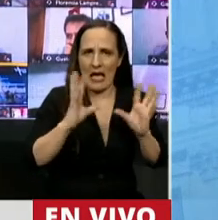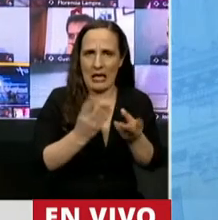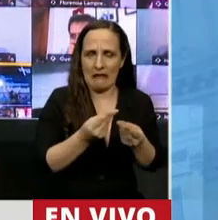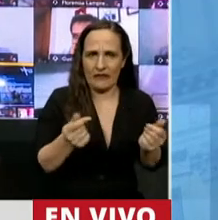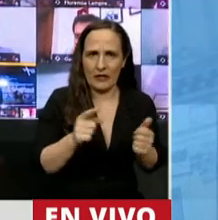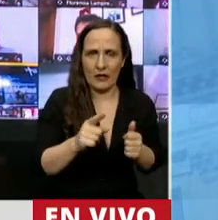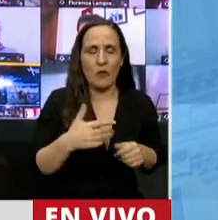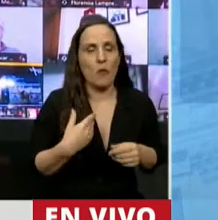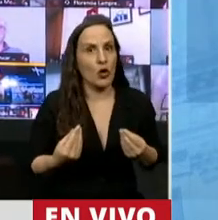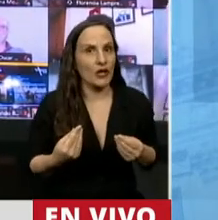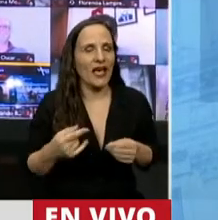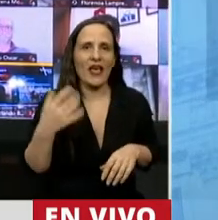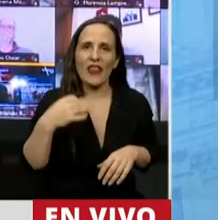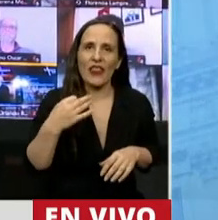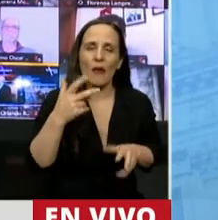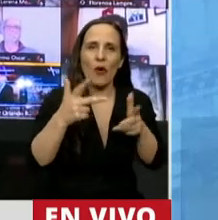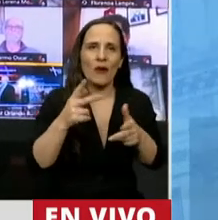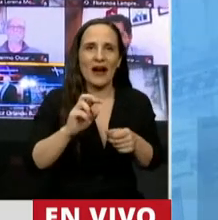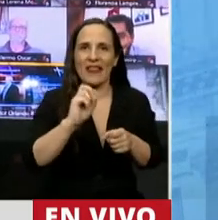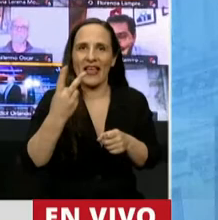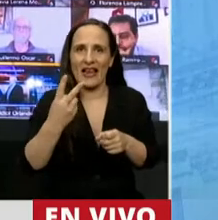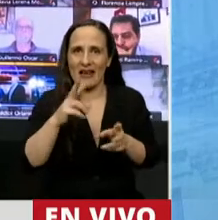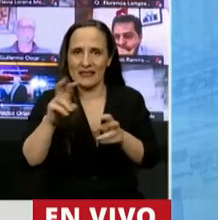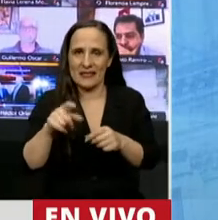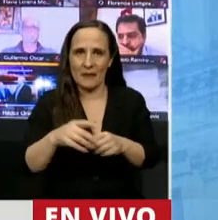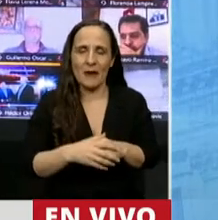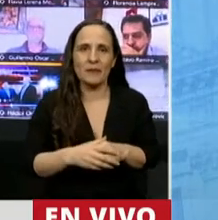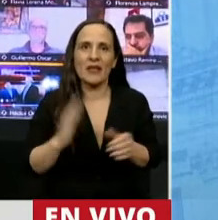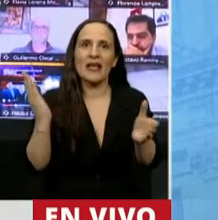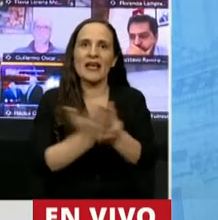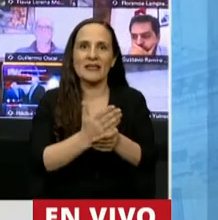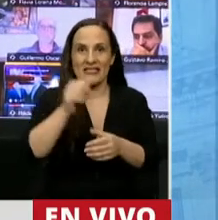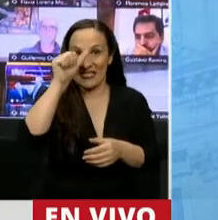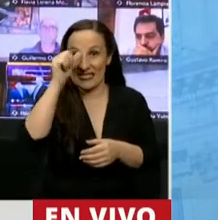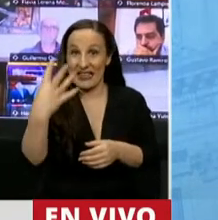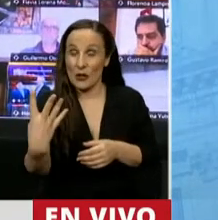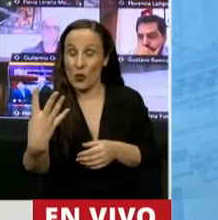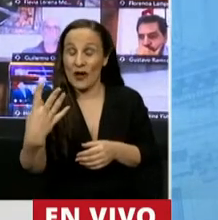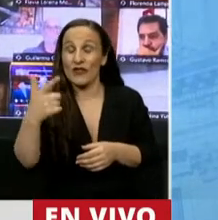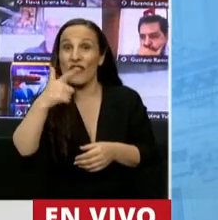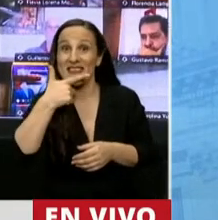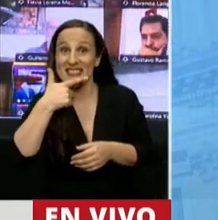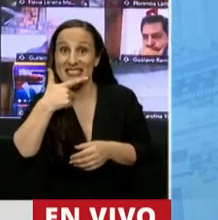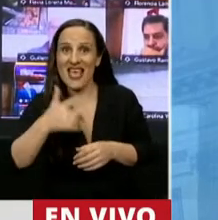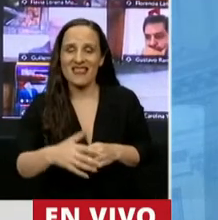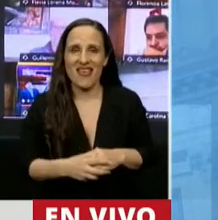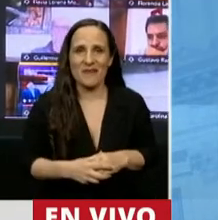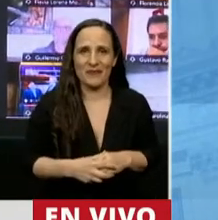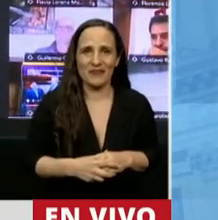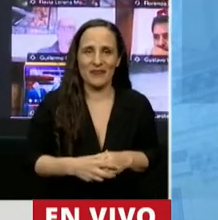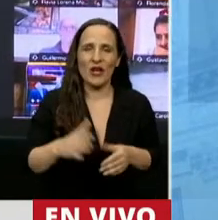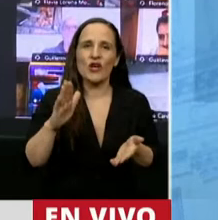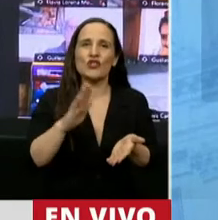redondeando porque tengo que hablar del otro tema brevemente. Este es el expediente 64-17 del